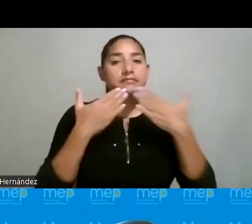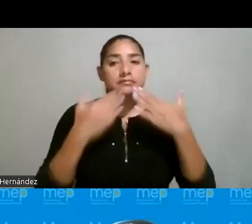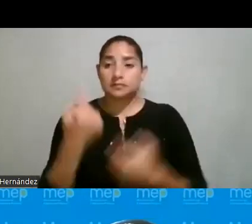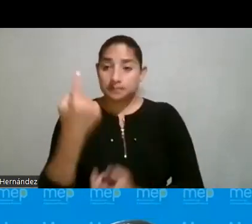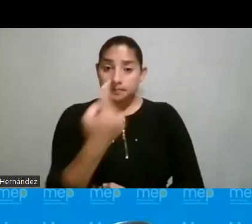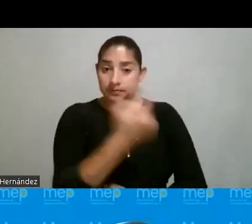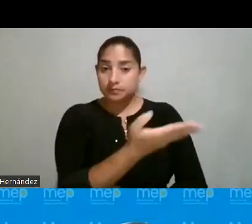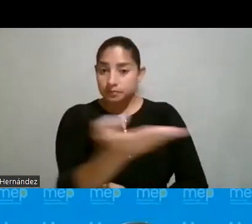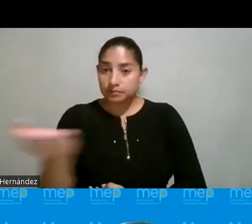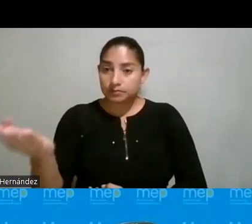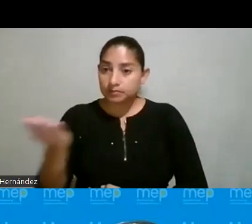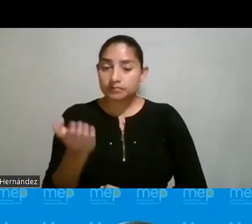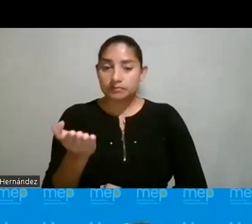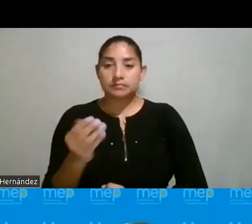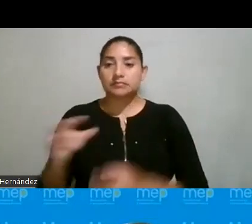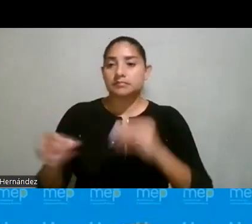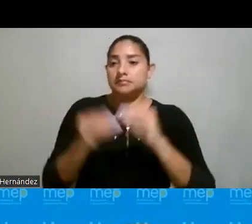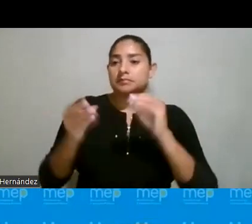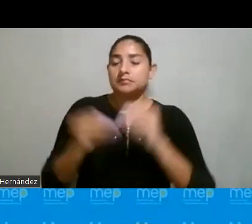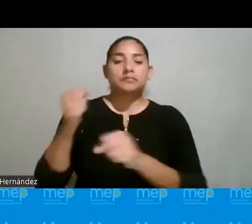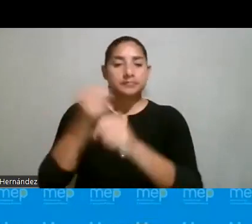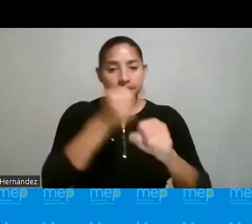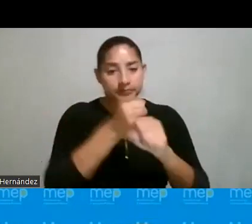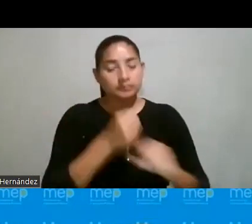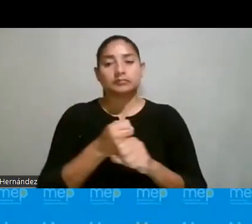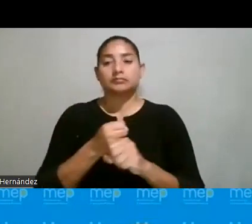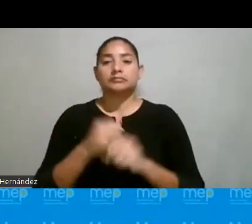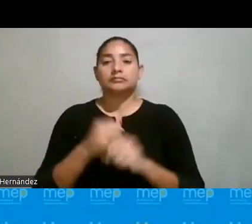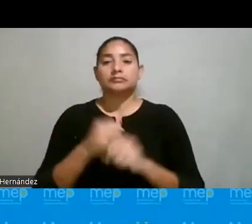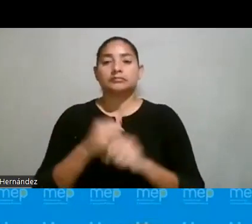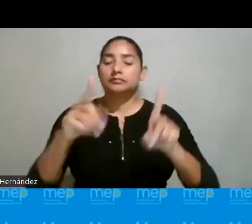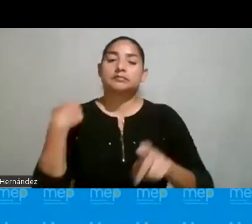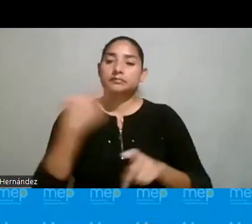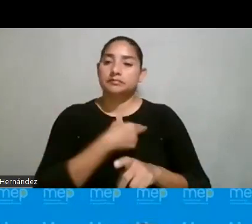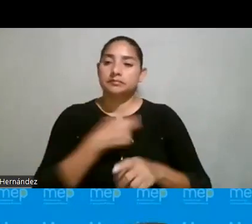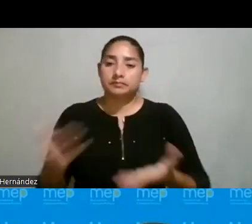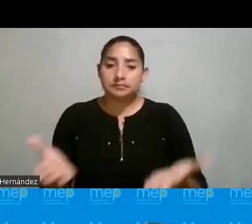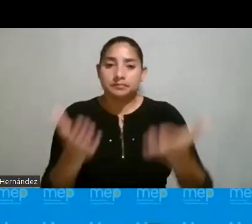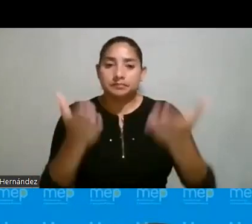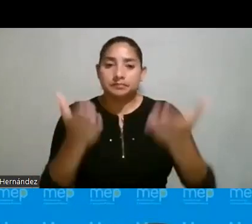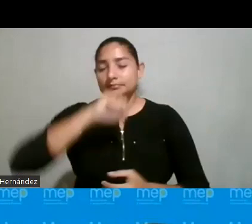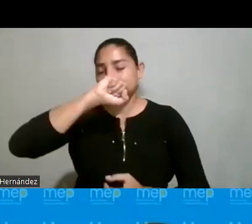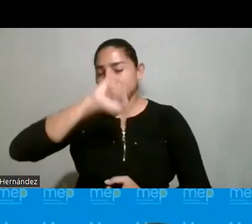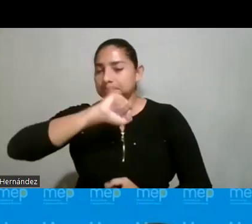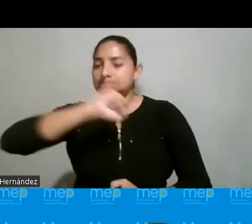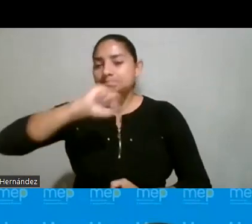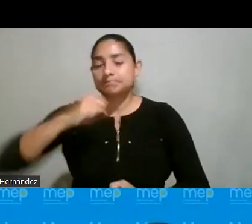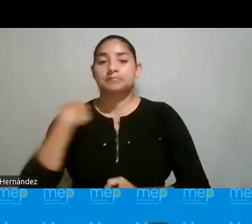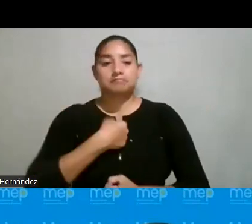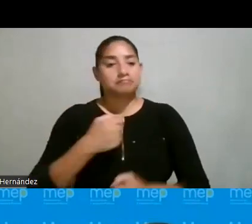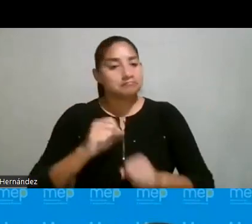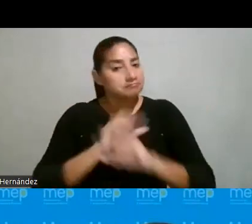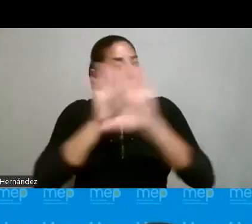uno, cada una de ustedes que suman en este trabajo educativo que nos invita, que nos apasiona y que efectivamente,